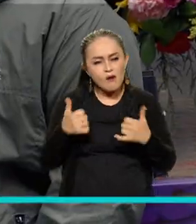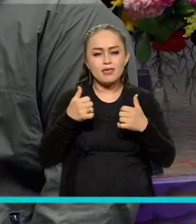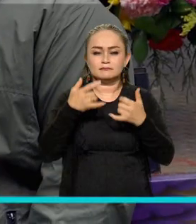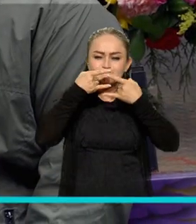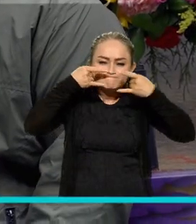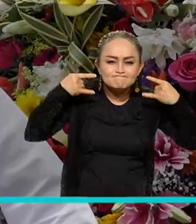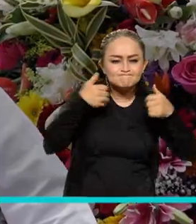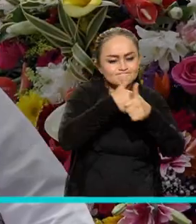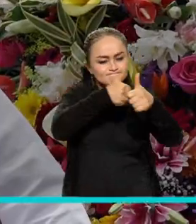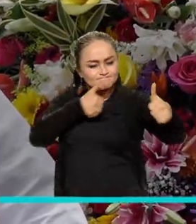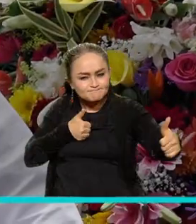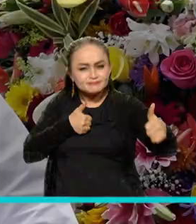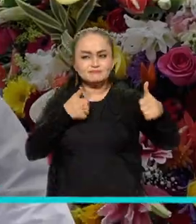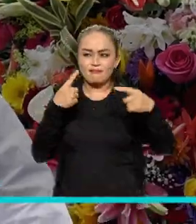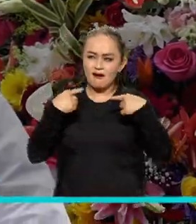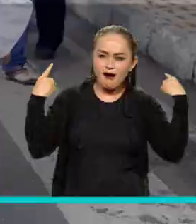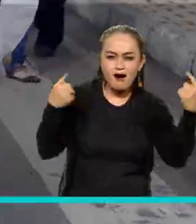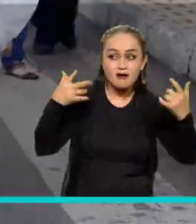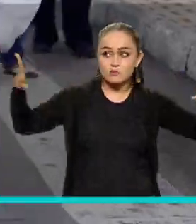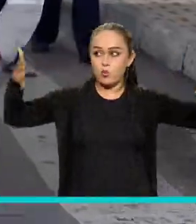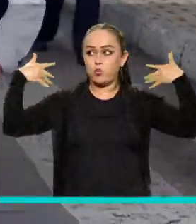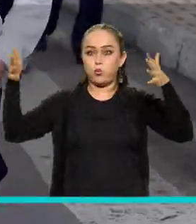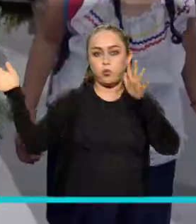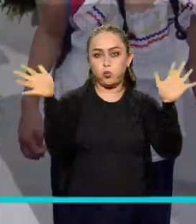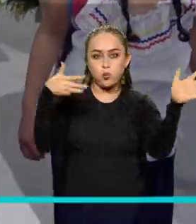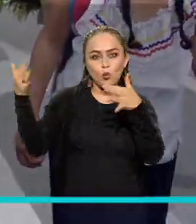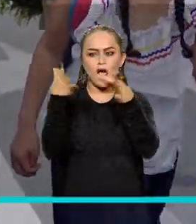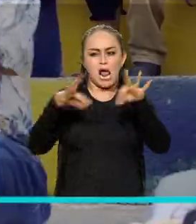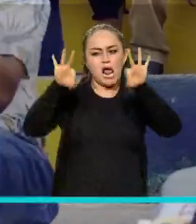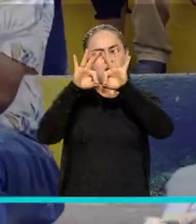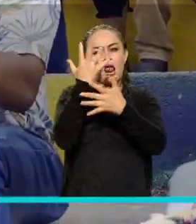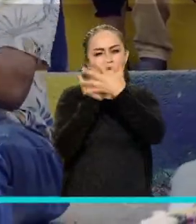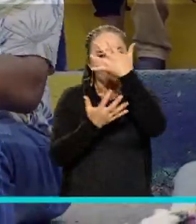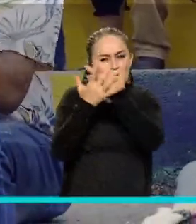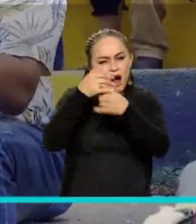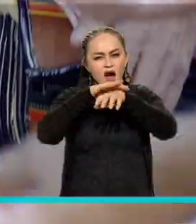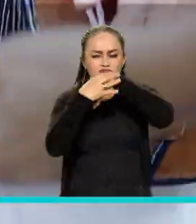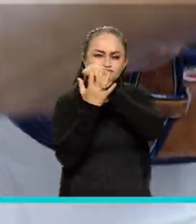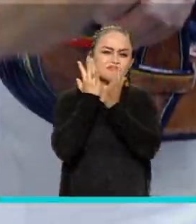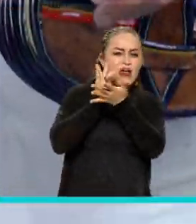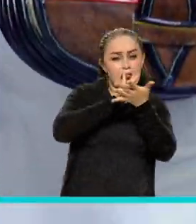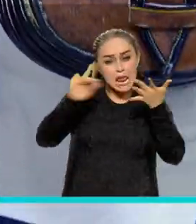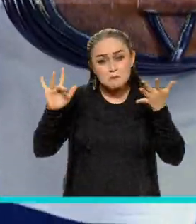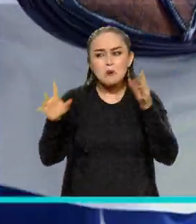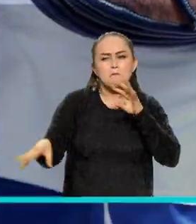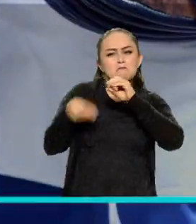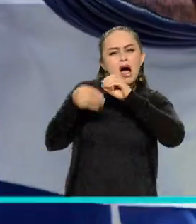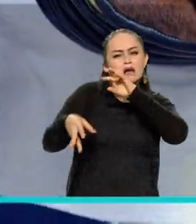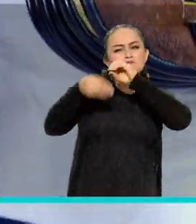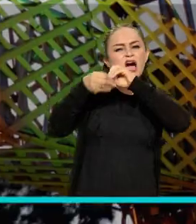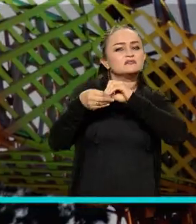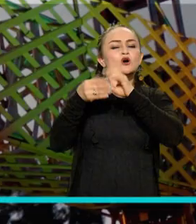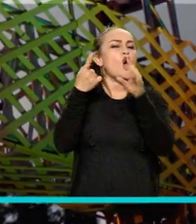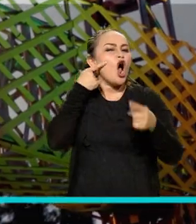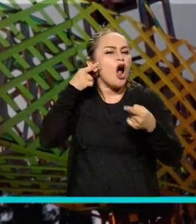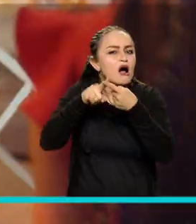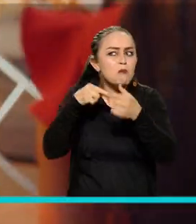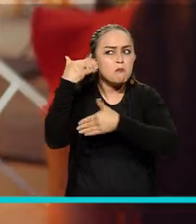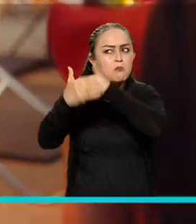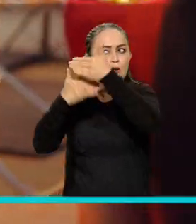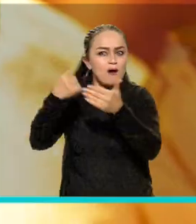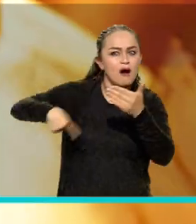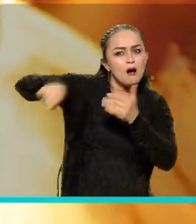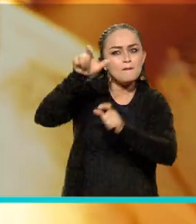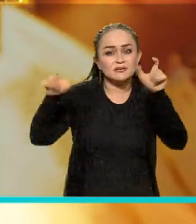A las medidas fundamentales como el uso del tapabocas, distanciamiento físico, ventilación y procesos de limpieza y desinfección, se